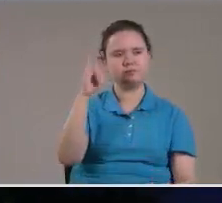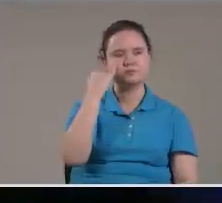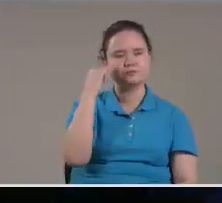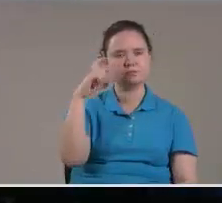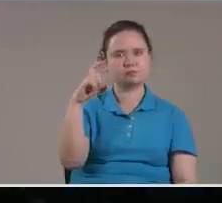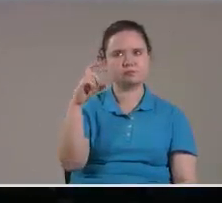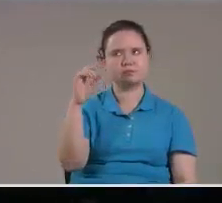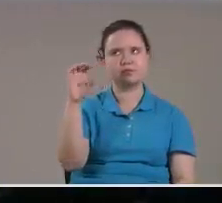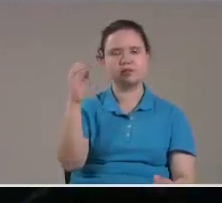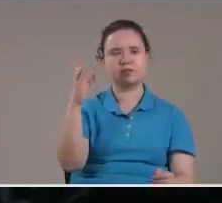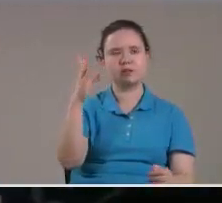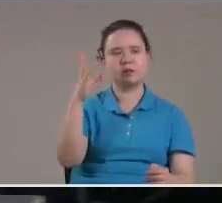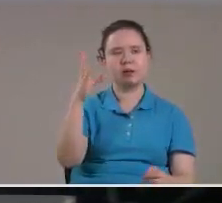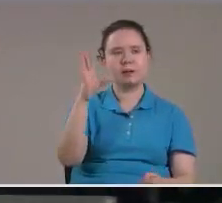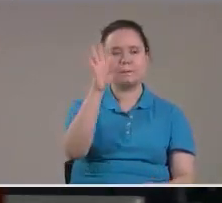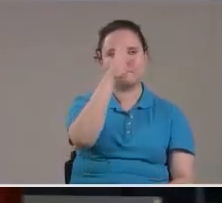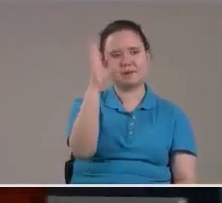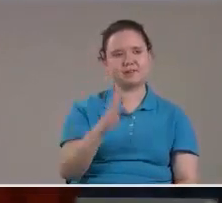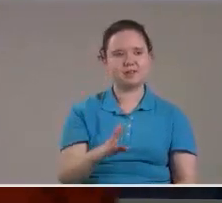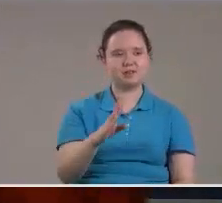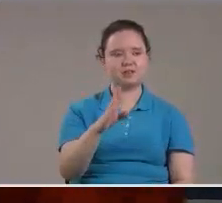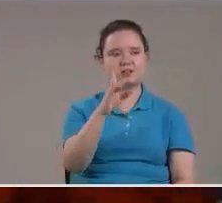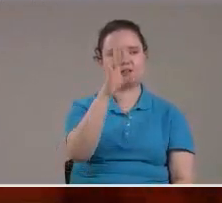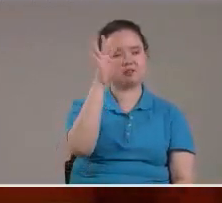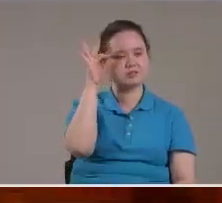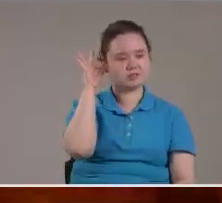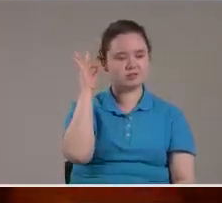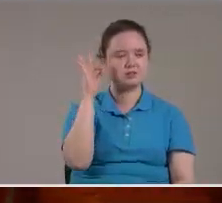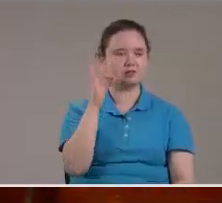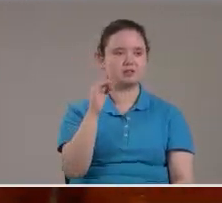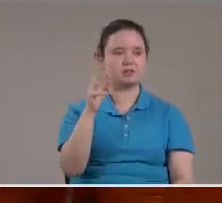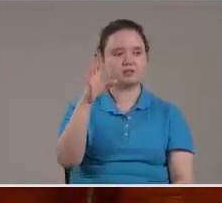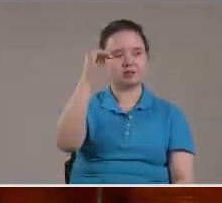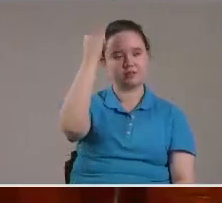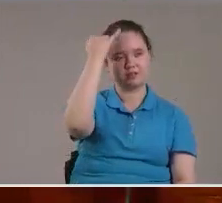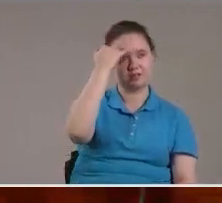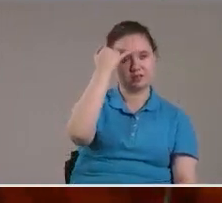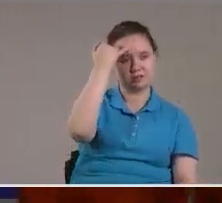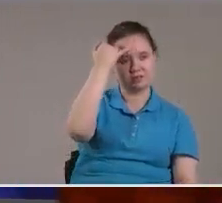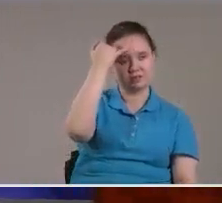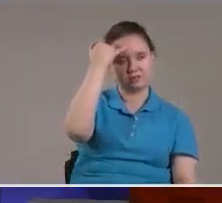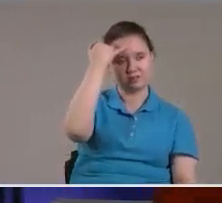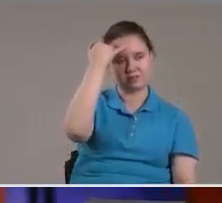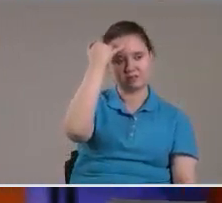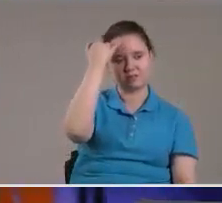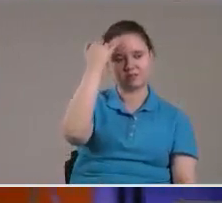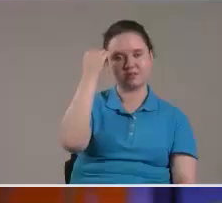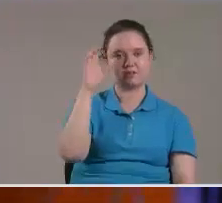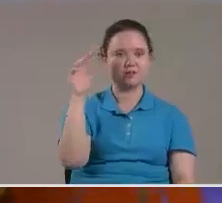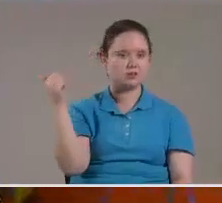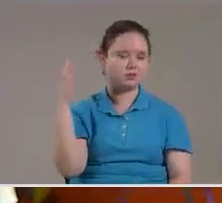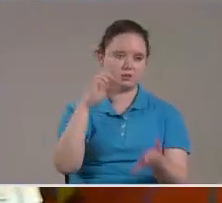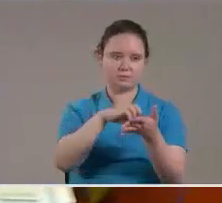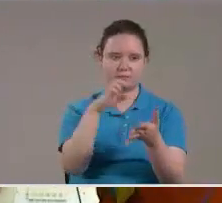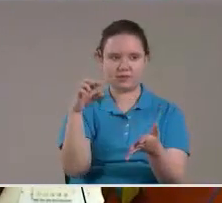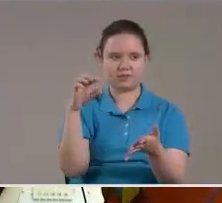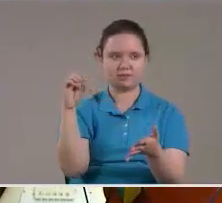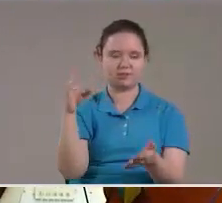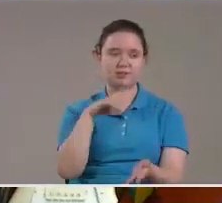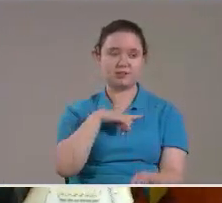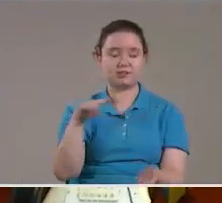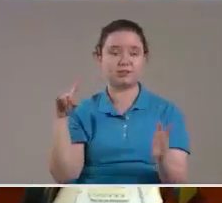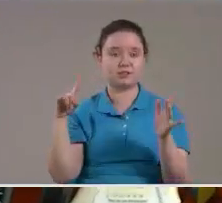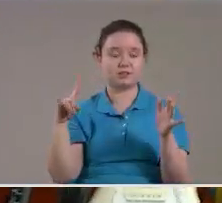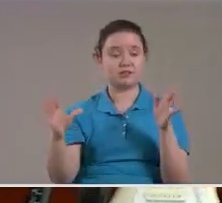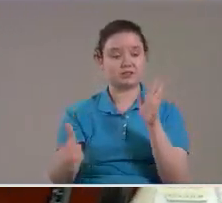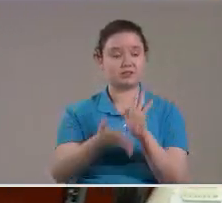China La India No me recuerdo Que otra potencia Que estaba Surgiendo